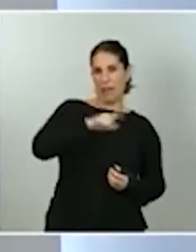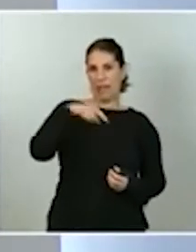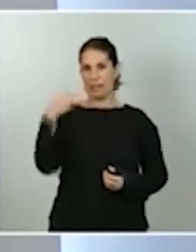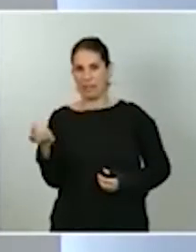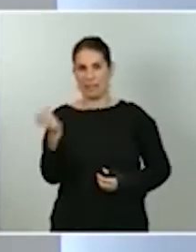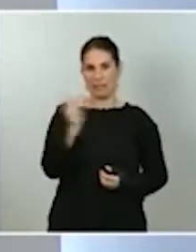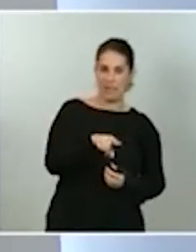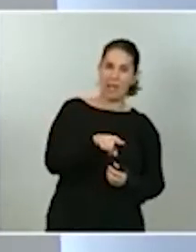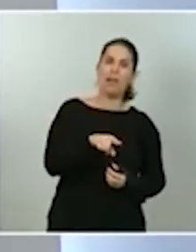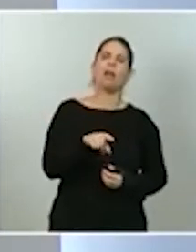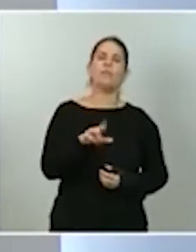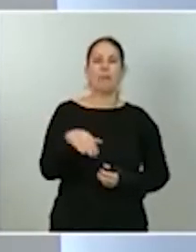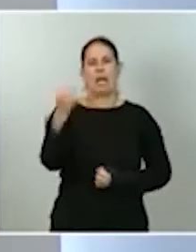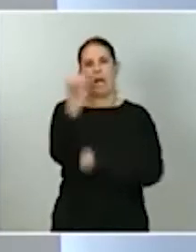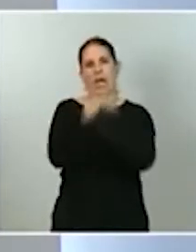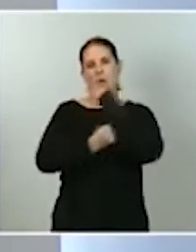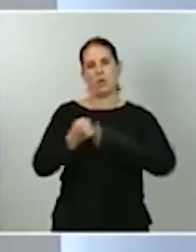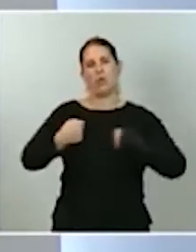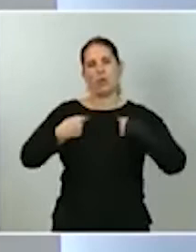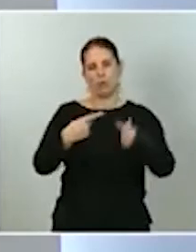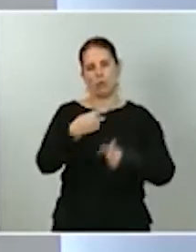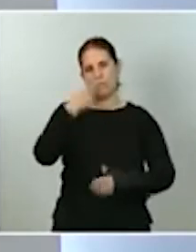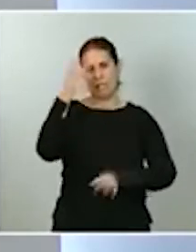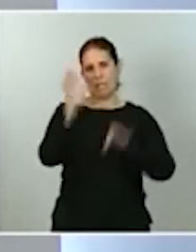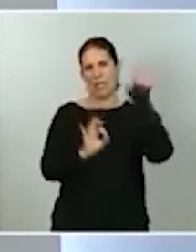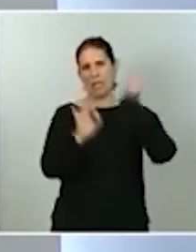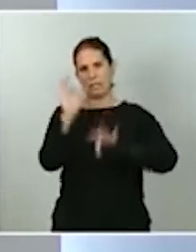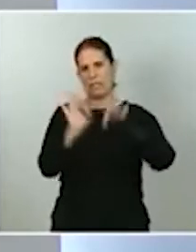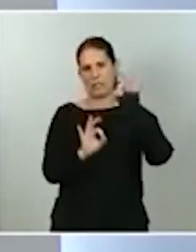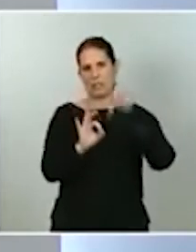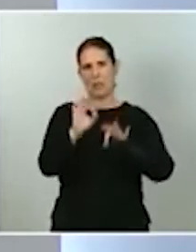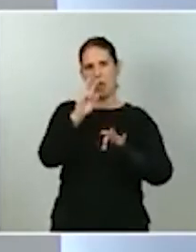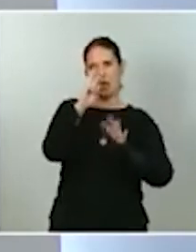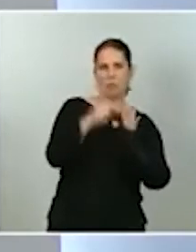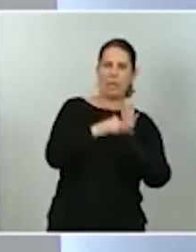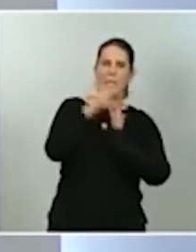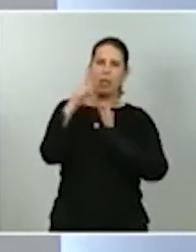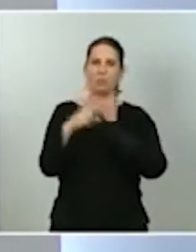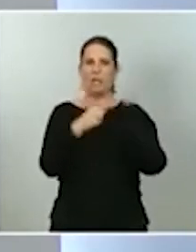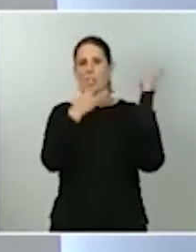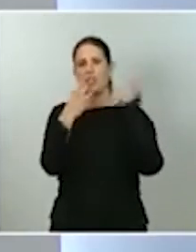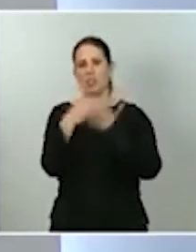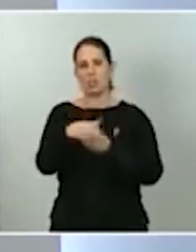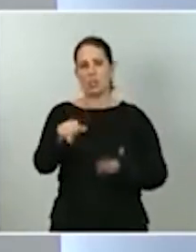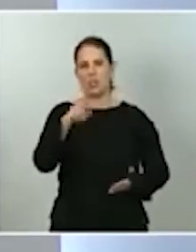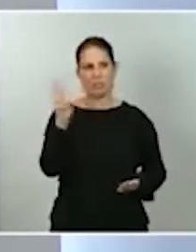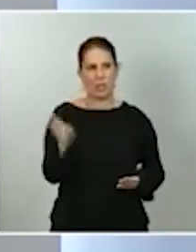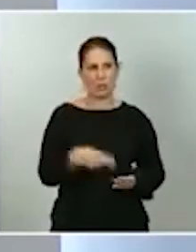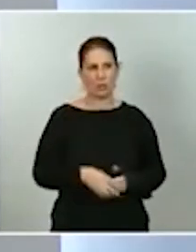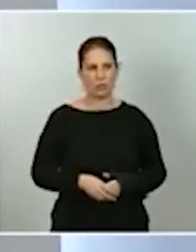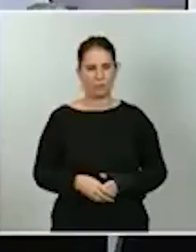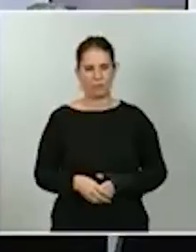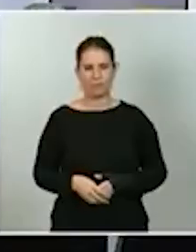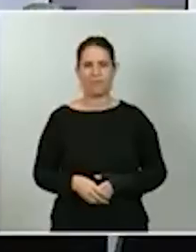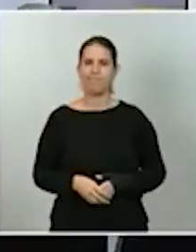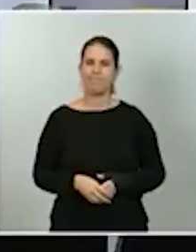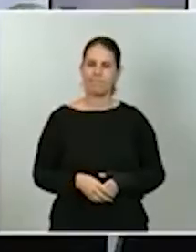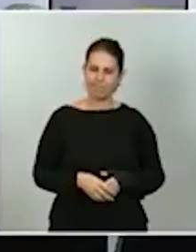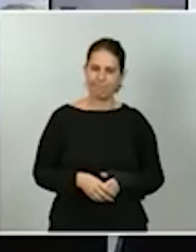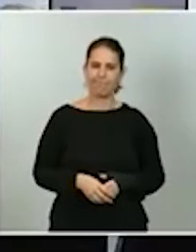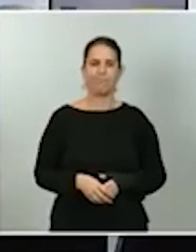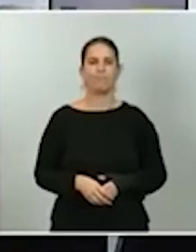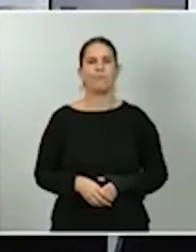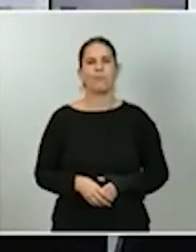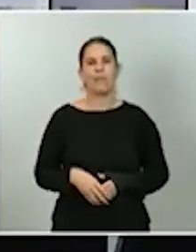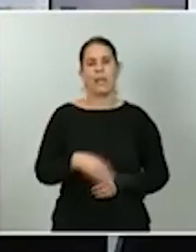el coste de los intereses de la deuda de entre 2.000 y 2.800 millones de euros. Sí, en relación, May, con las demás preguntas, decir